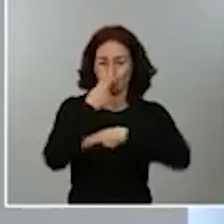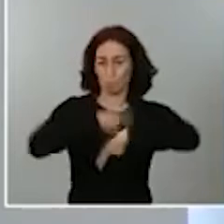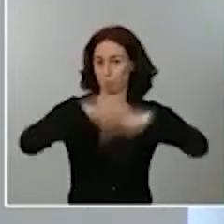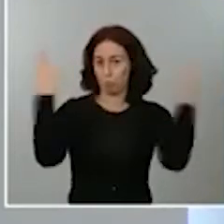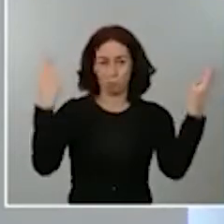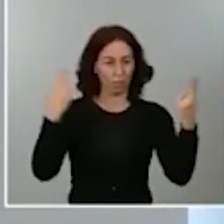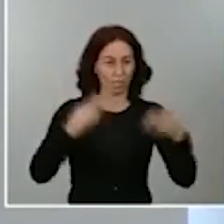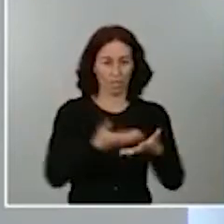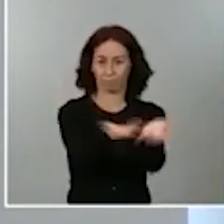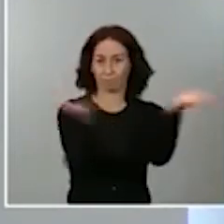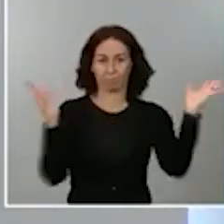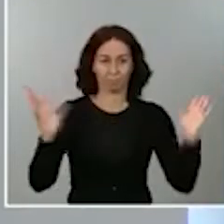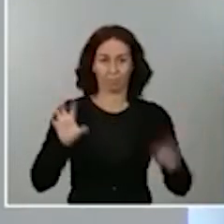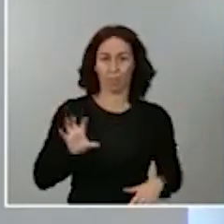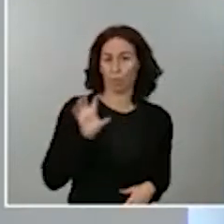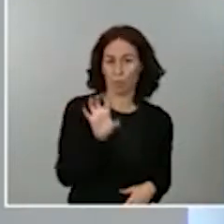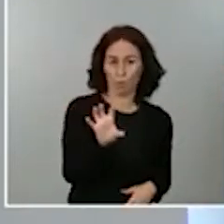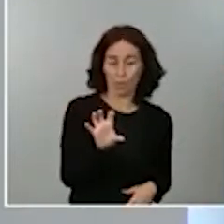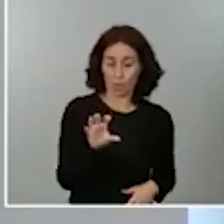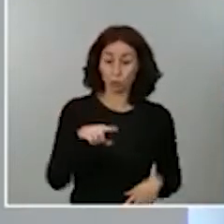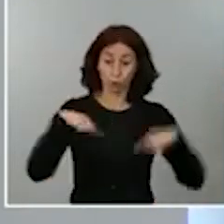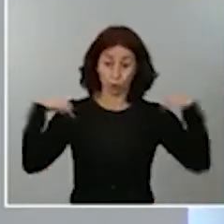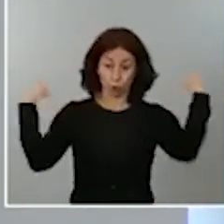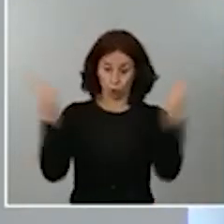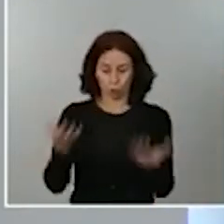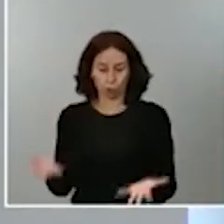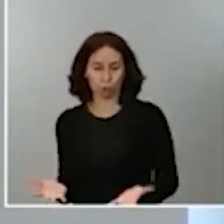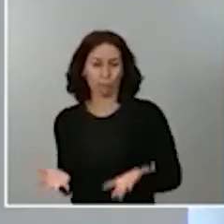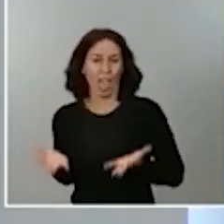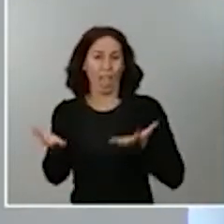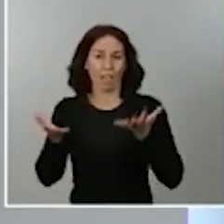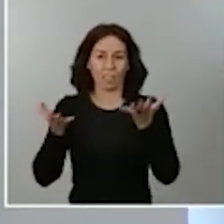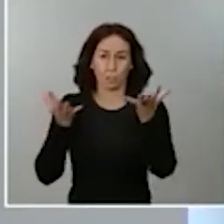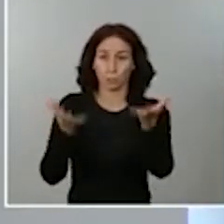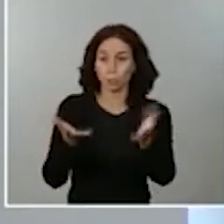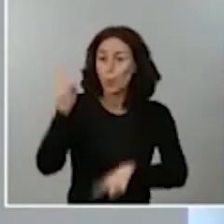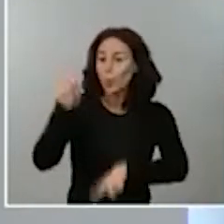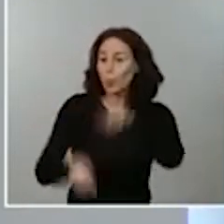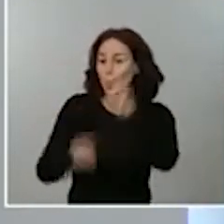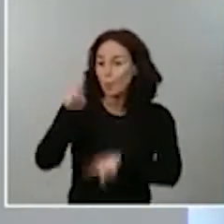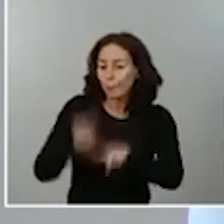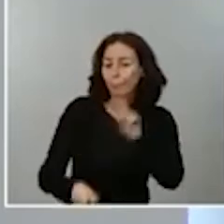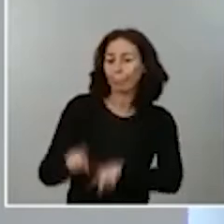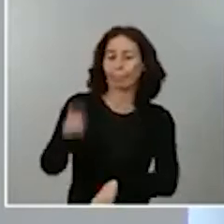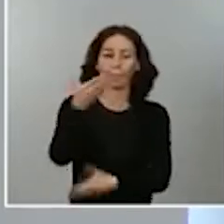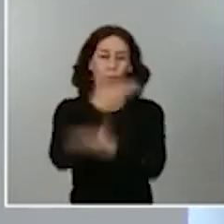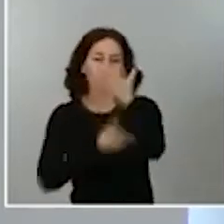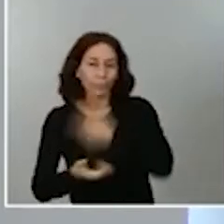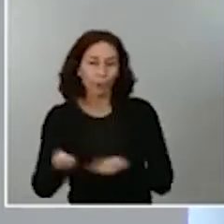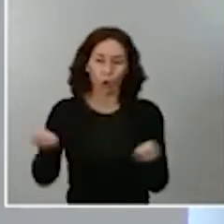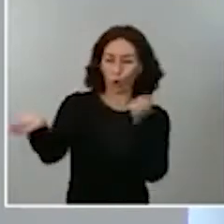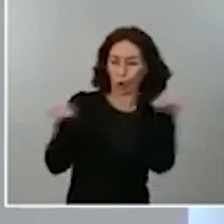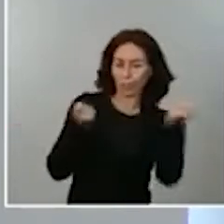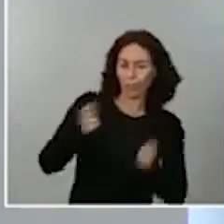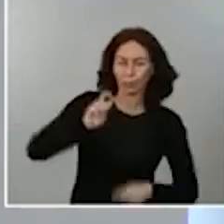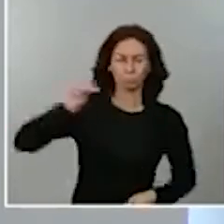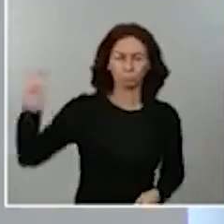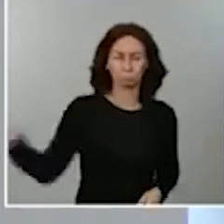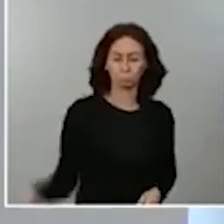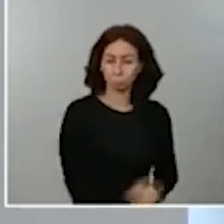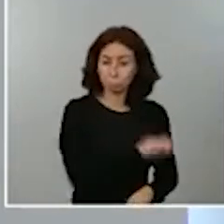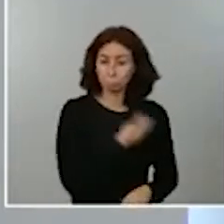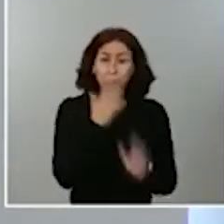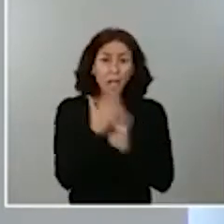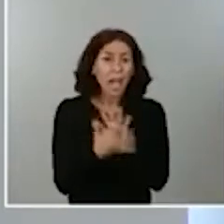que nosotros hemos puesto a disposición dentro de la necesaria cooperación y coordinación y cuando estamos hablando de algo tan esencial como es la salud pública al